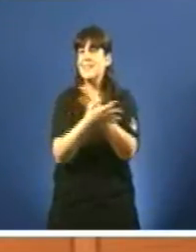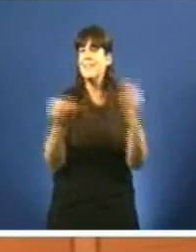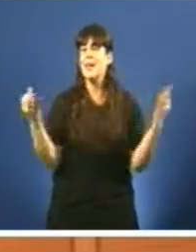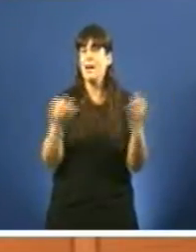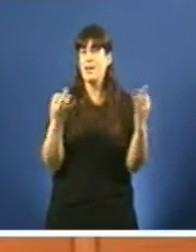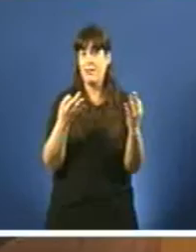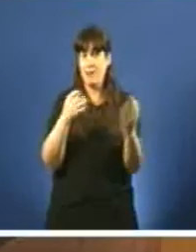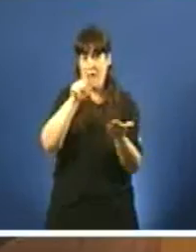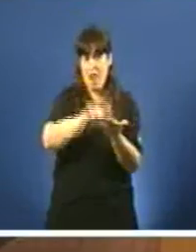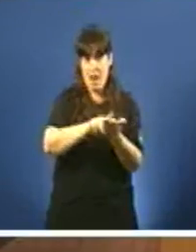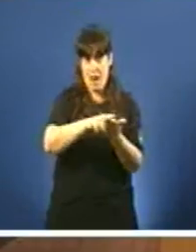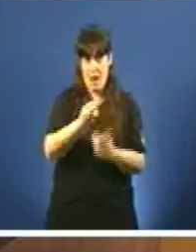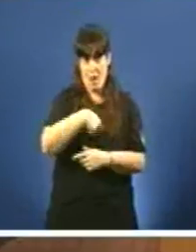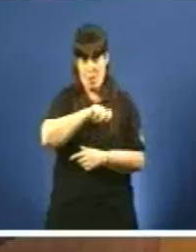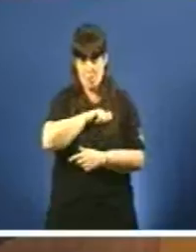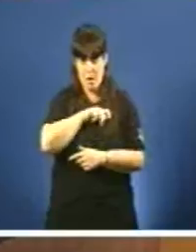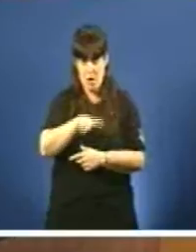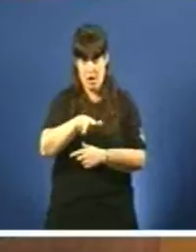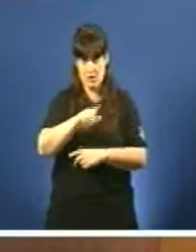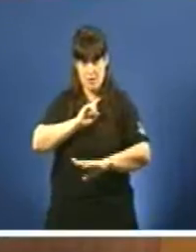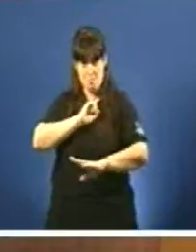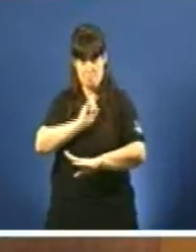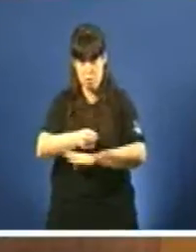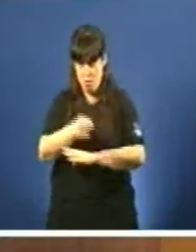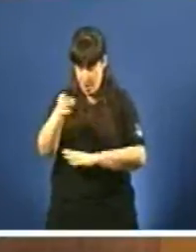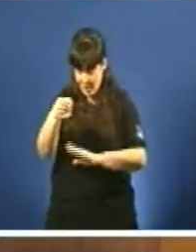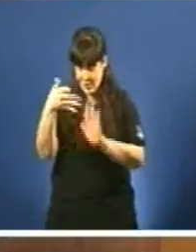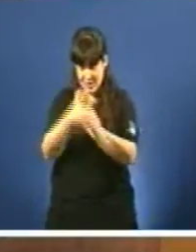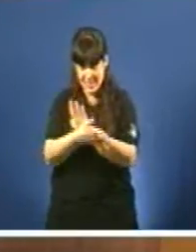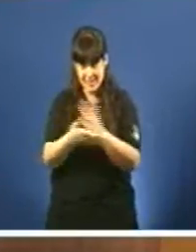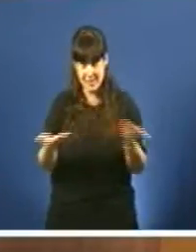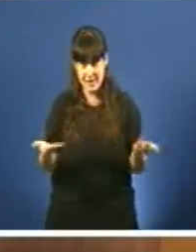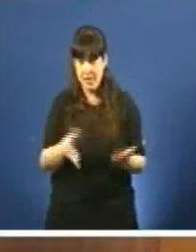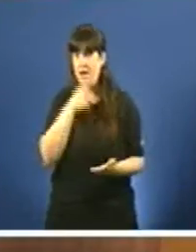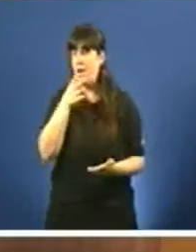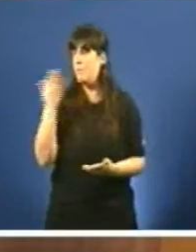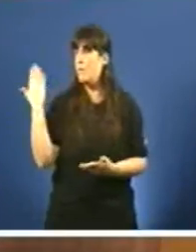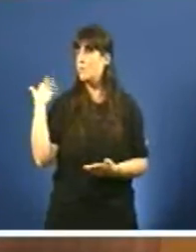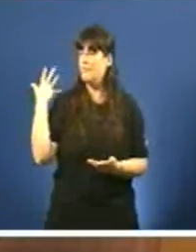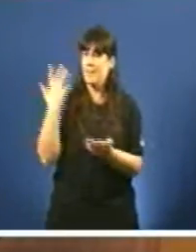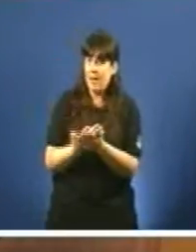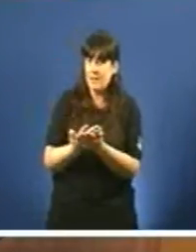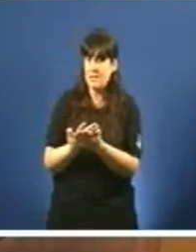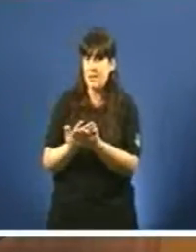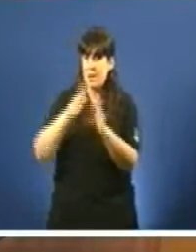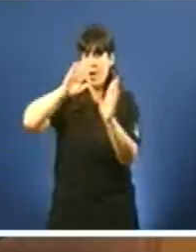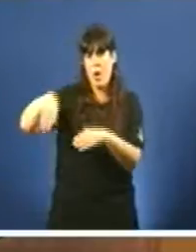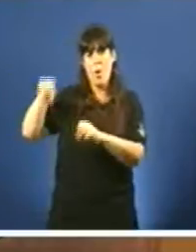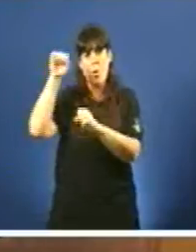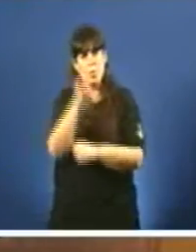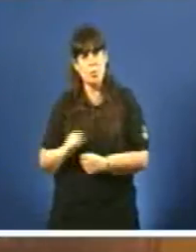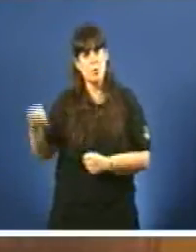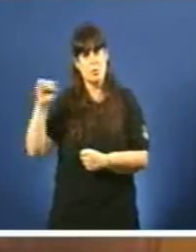castelán? Porque iso é o que está pasando, señor Feijó. Nos últimos anos, o galego perdeu máis de 300.000